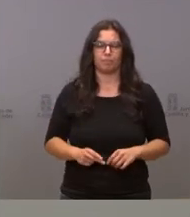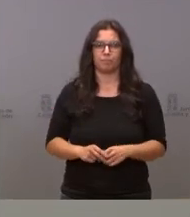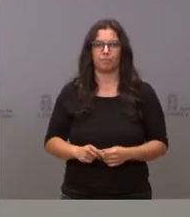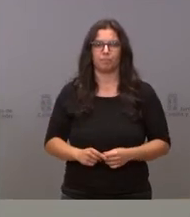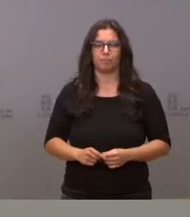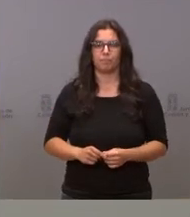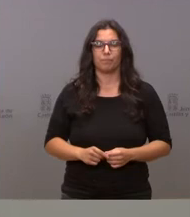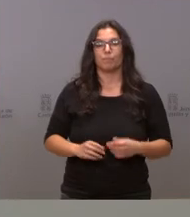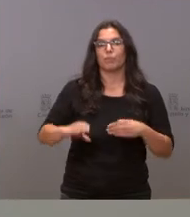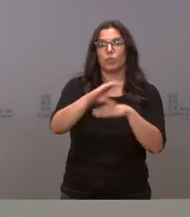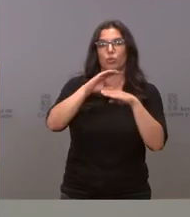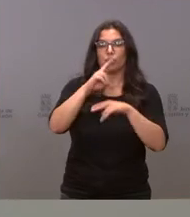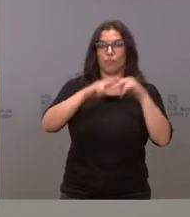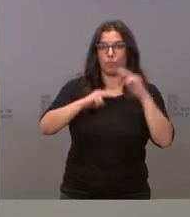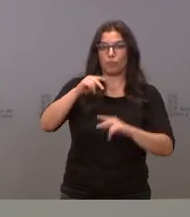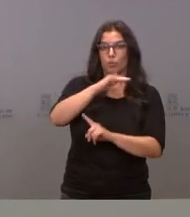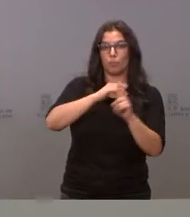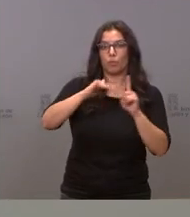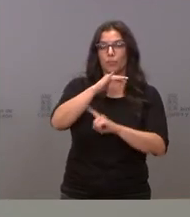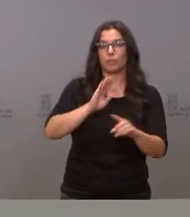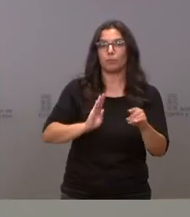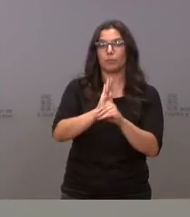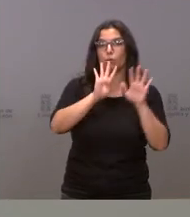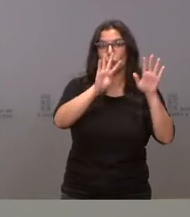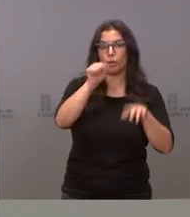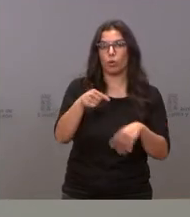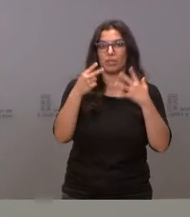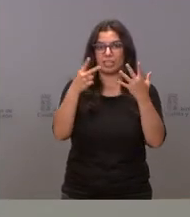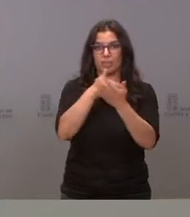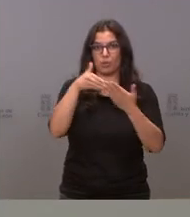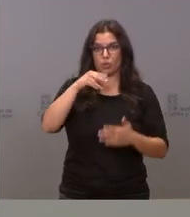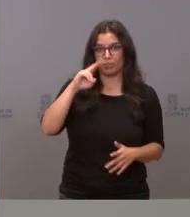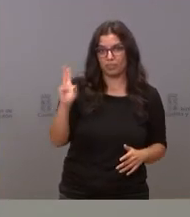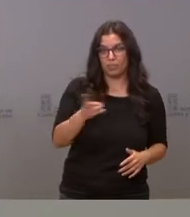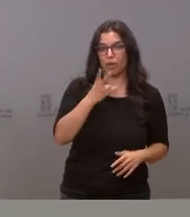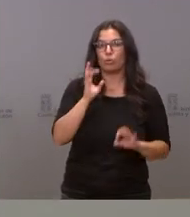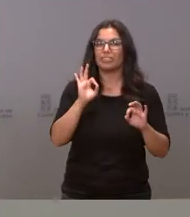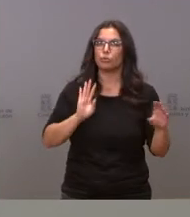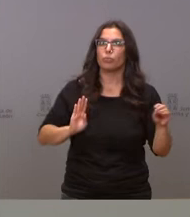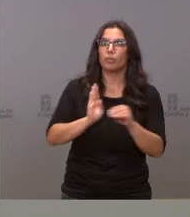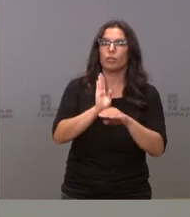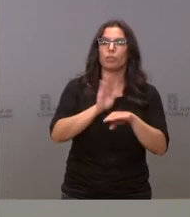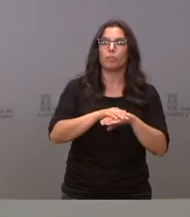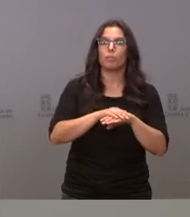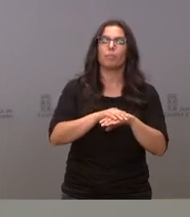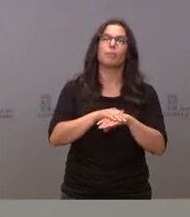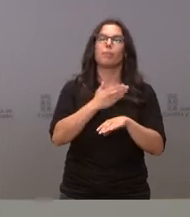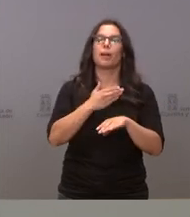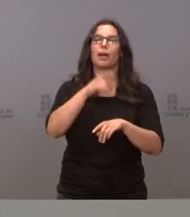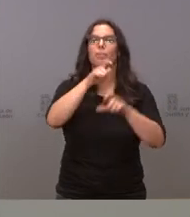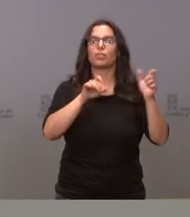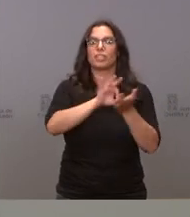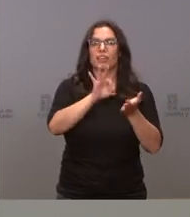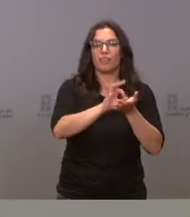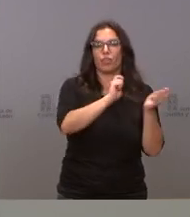La Consejería de Fomento y Medio Ambiente concede 9,7 millones de euros en subvenciones a los concesionarios de servicios e